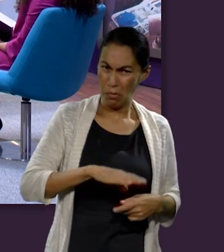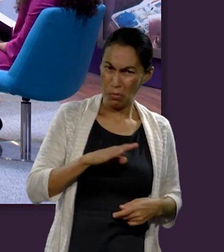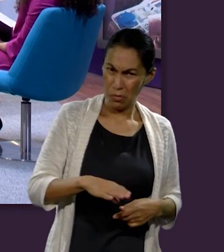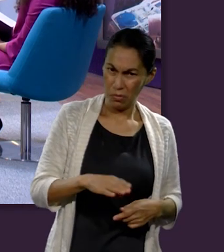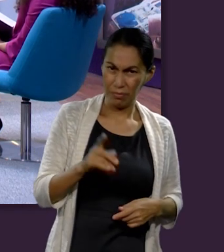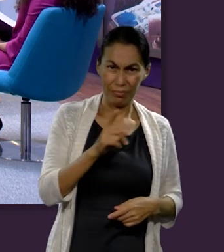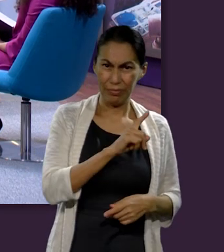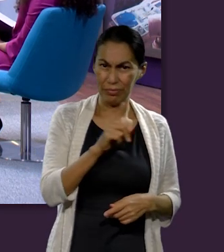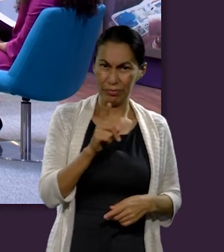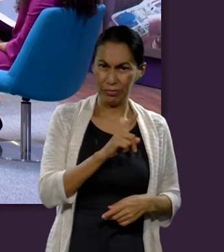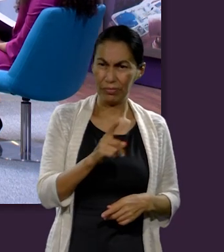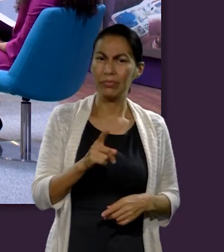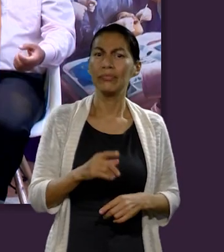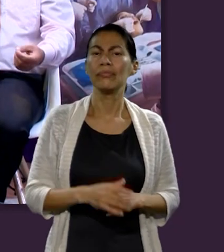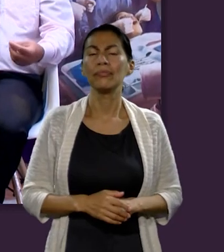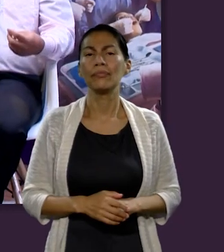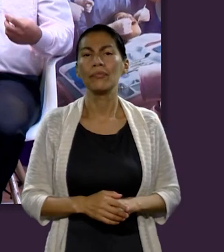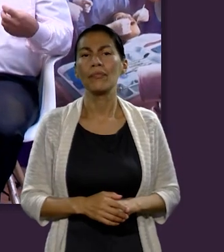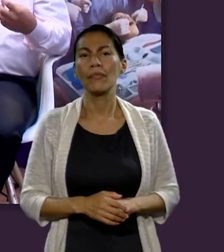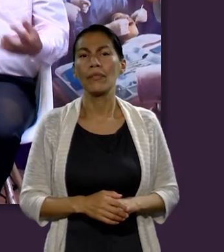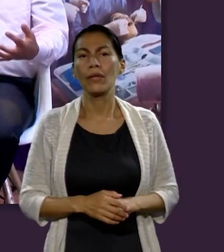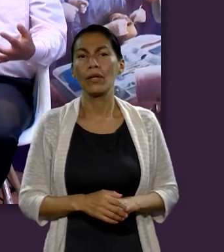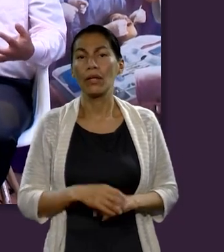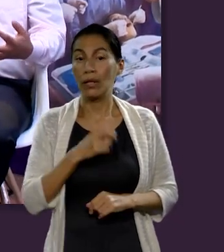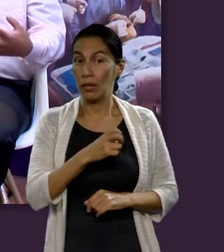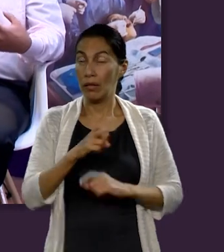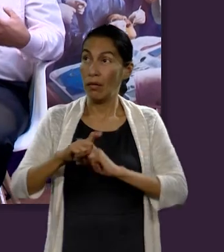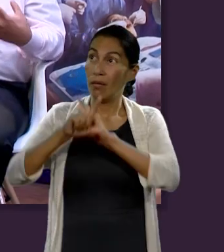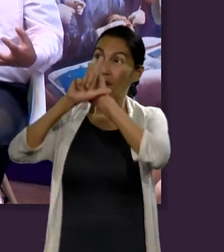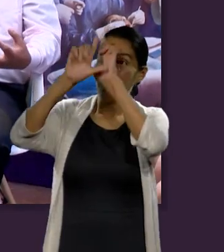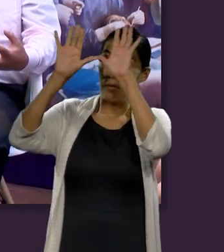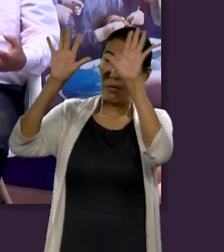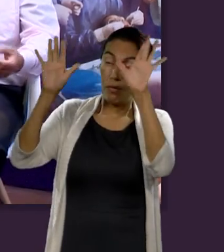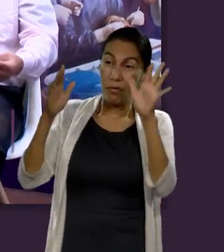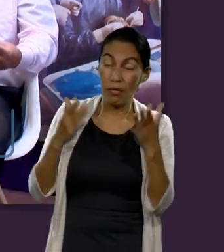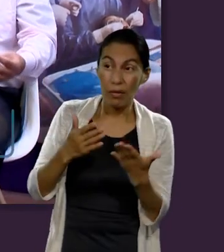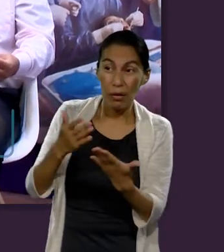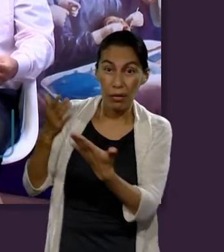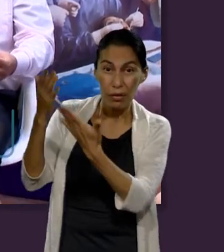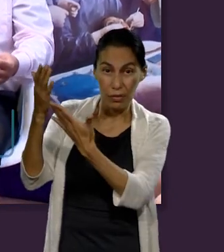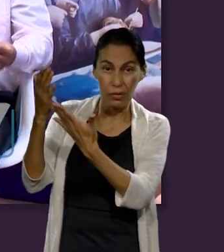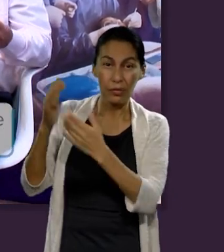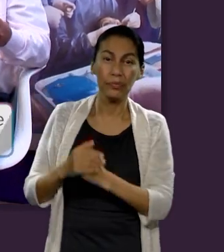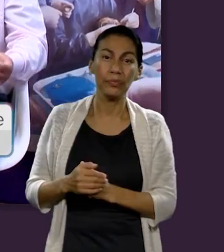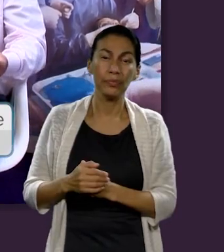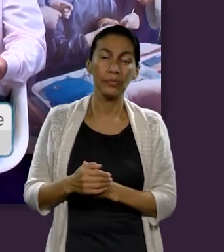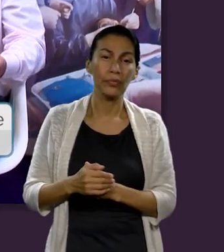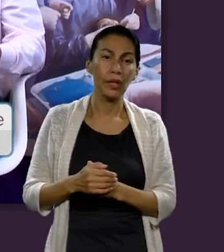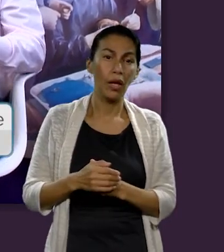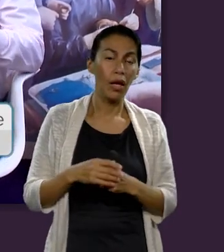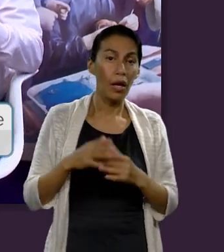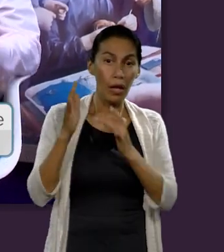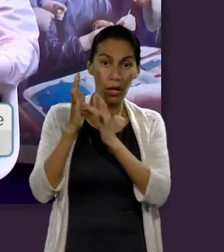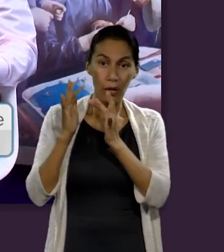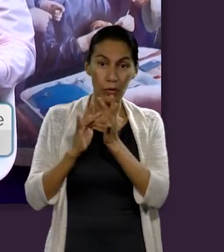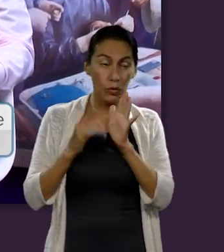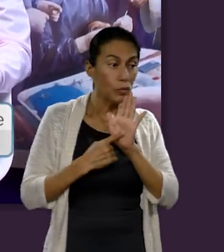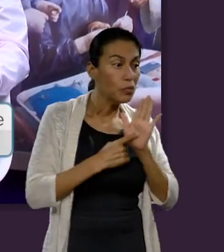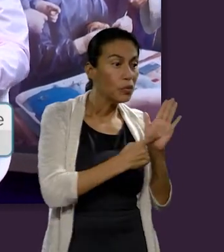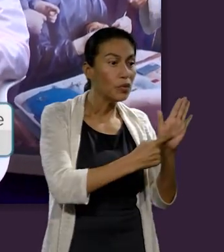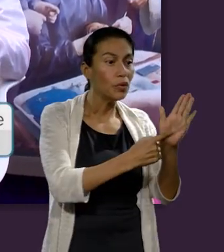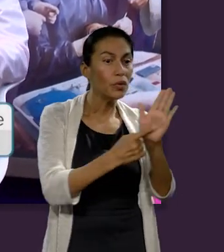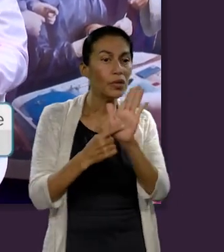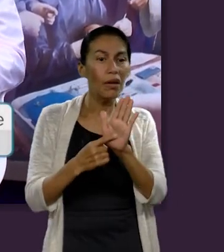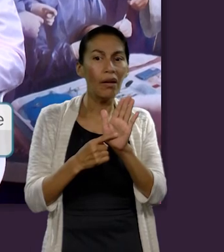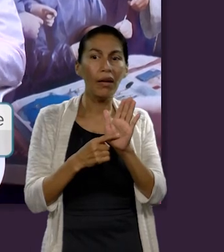mortal y realmente esa glorificación fue porque Jesús les enseñó a todos